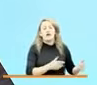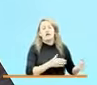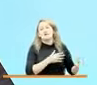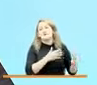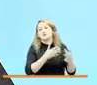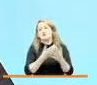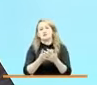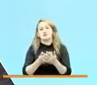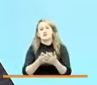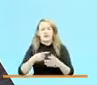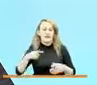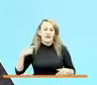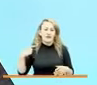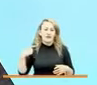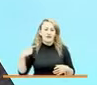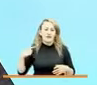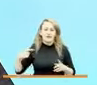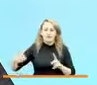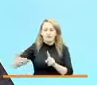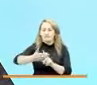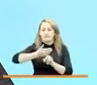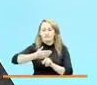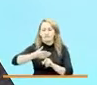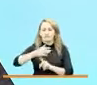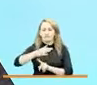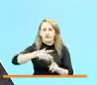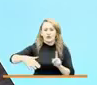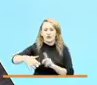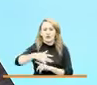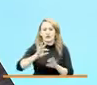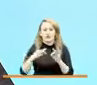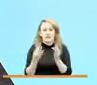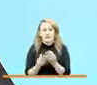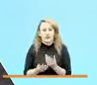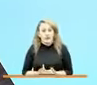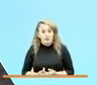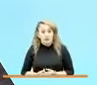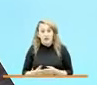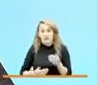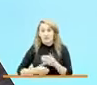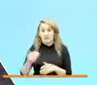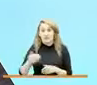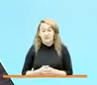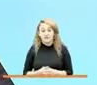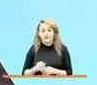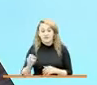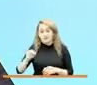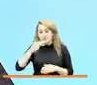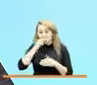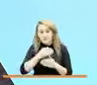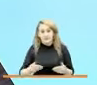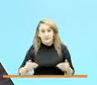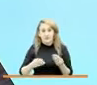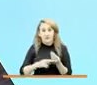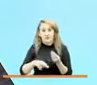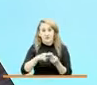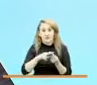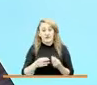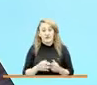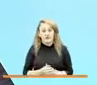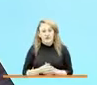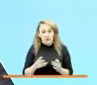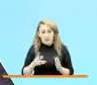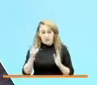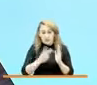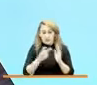generar entornos protectores en las familias. Y vamos a empezar por ahí, por la primera infancia. En el año 2020, que como lo hemos